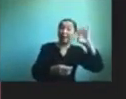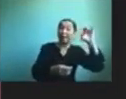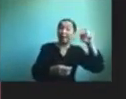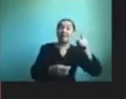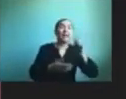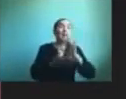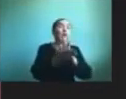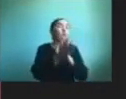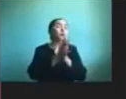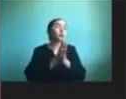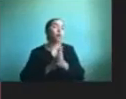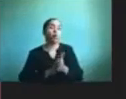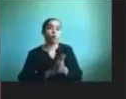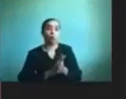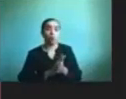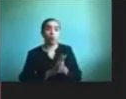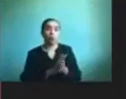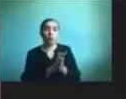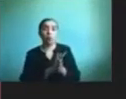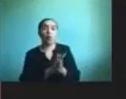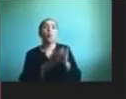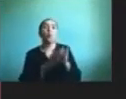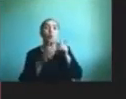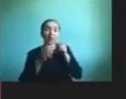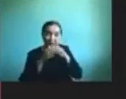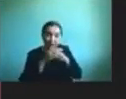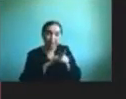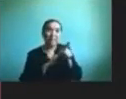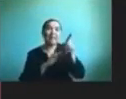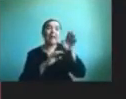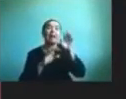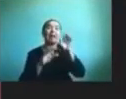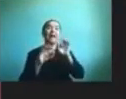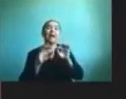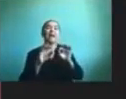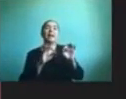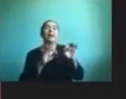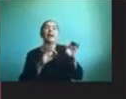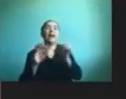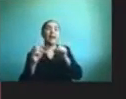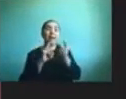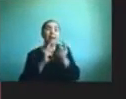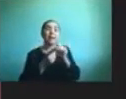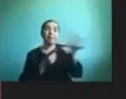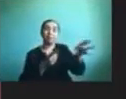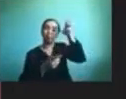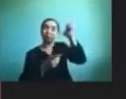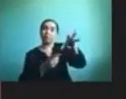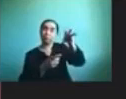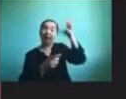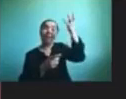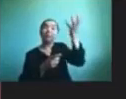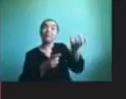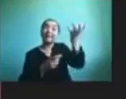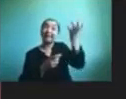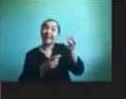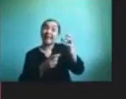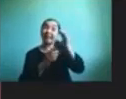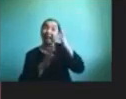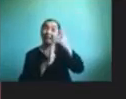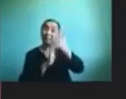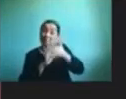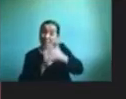indicación de cómo uno puede acceder a la configuración y subir las palabritas ¿ya? entonces aquí está toda la información de cómo ustedes